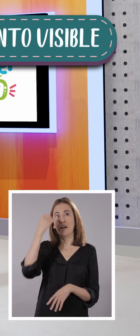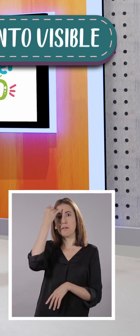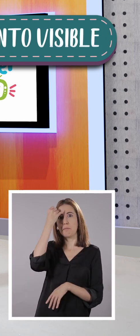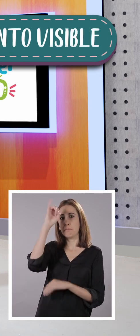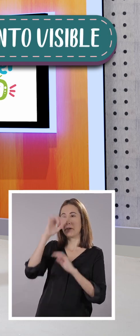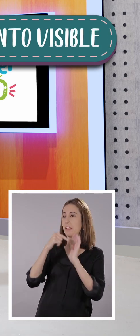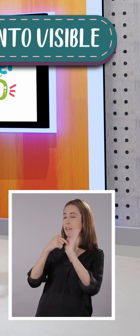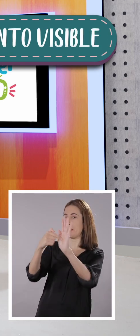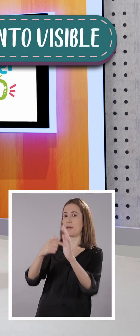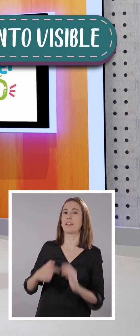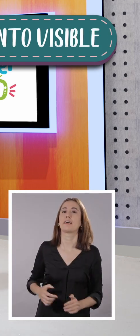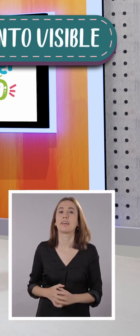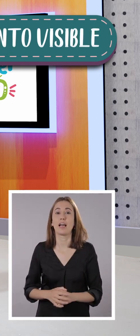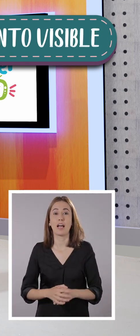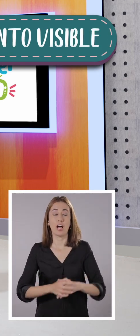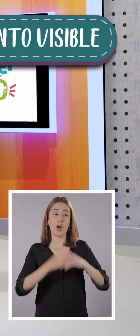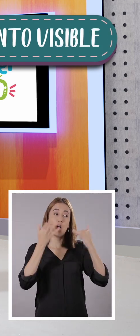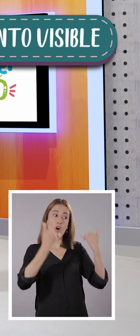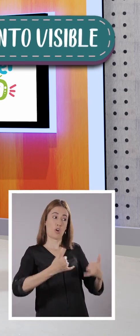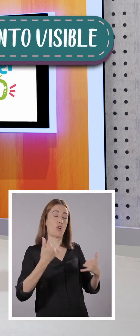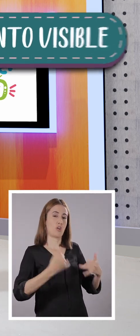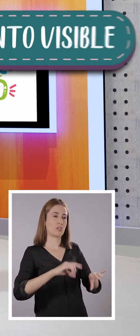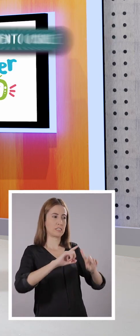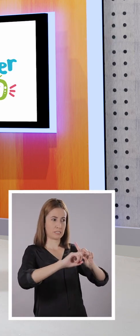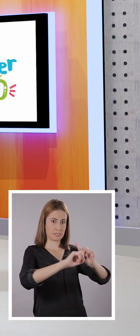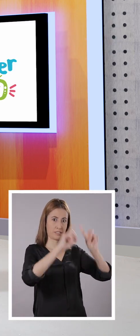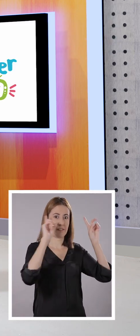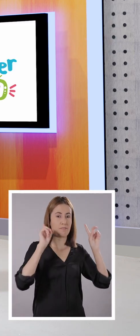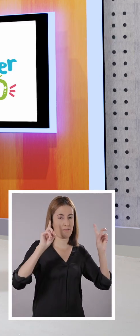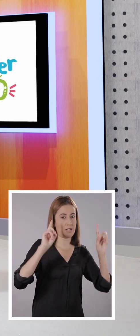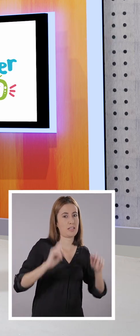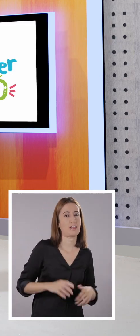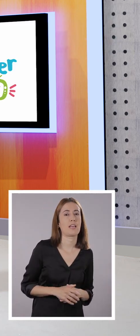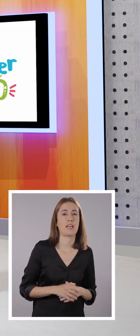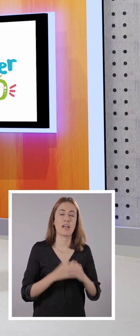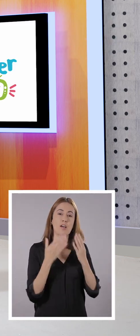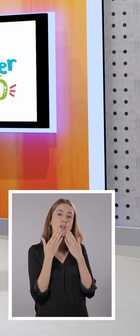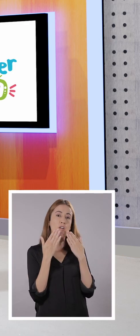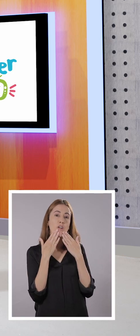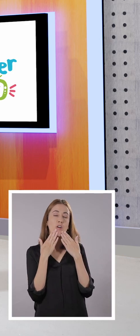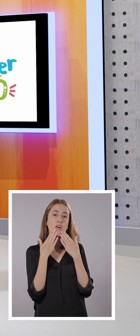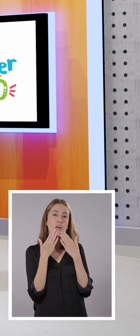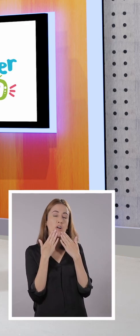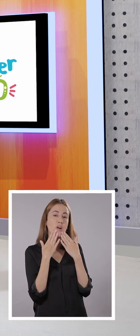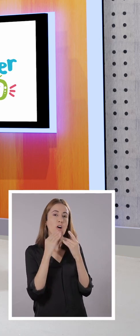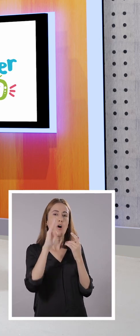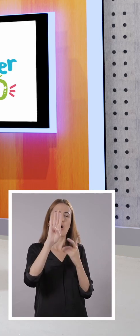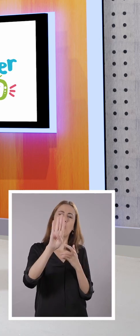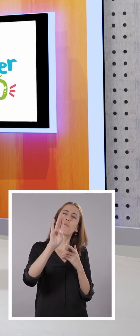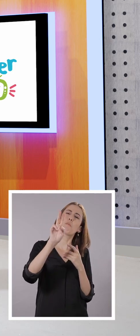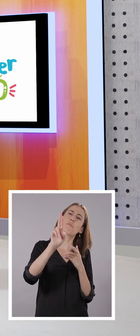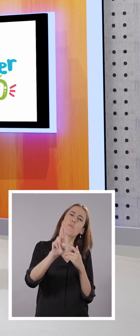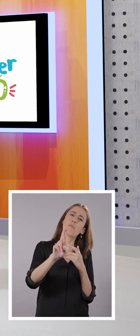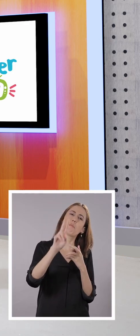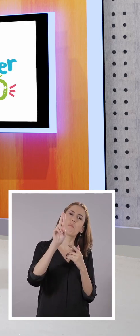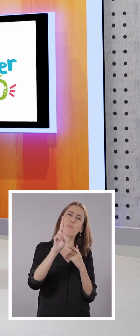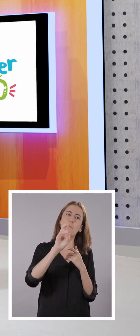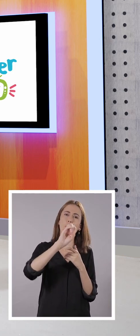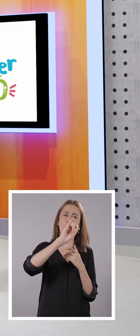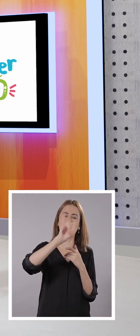Qué genial, ¿verdad? Bueno, hoy vamos a ver uno distinto, ¿sí? Ok. Que se llama la brújula del conocimiento.